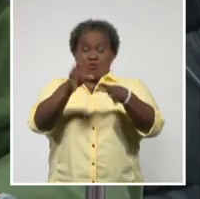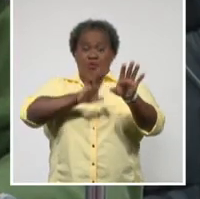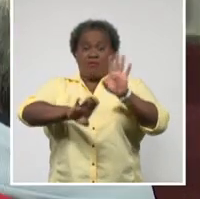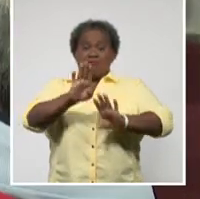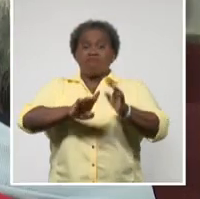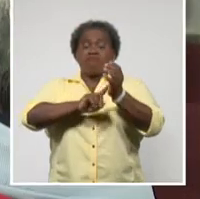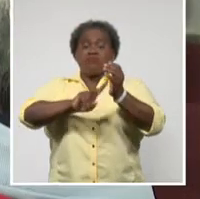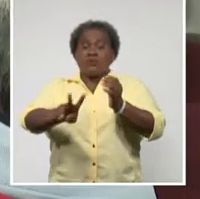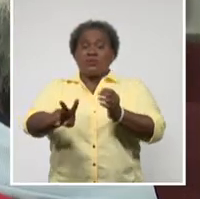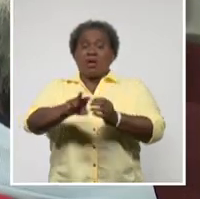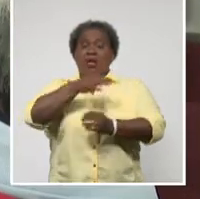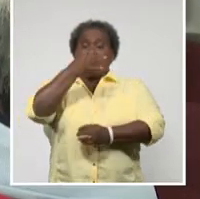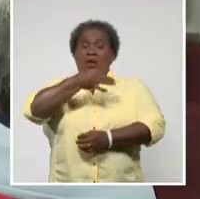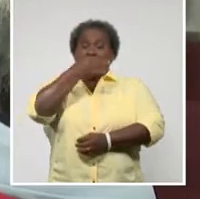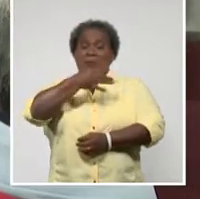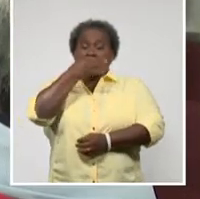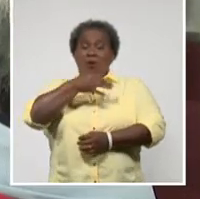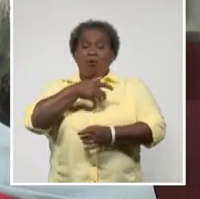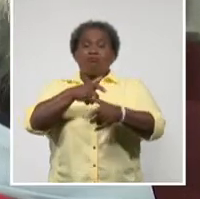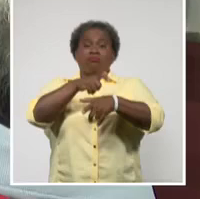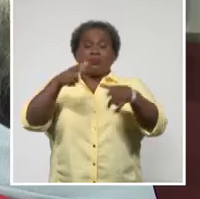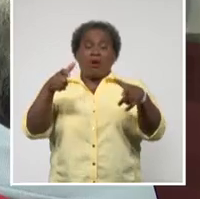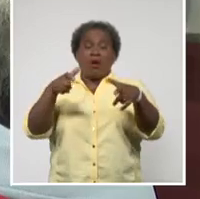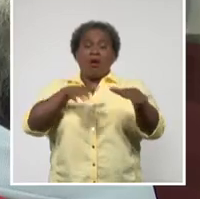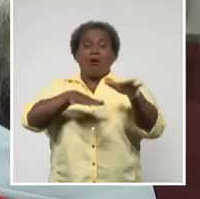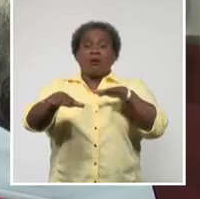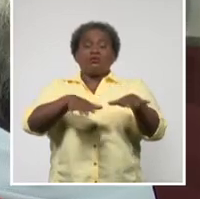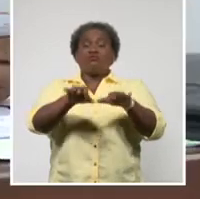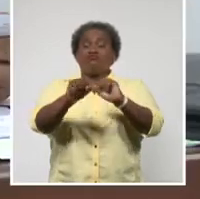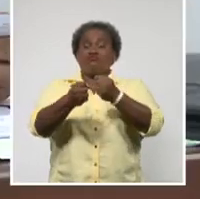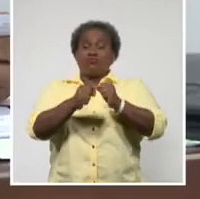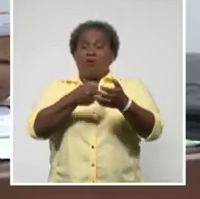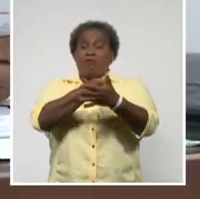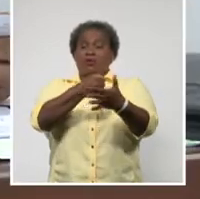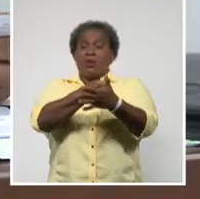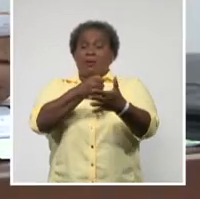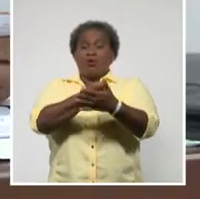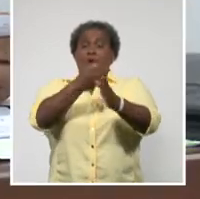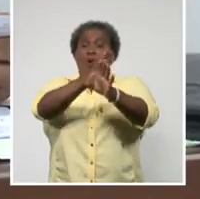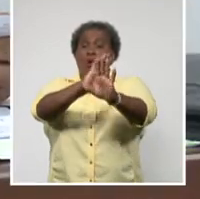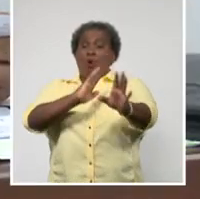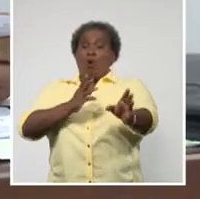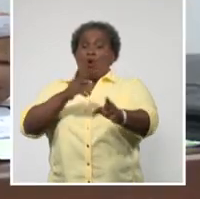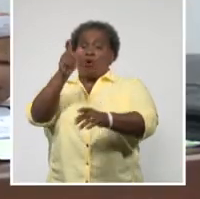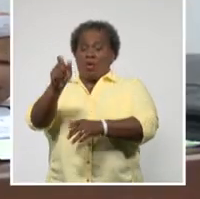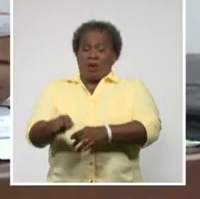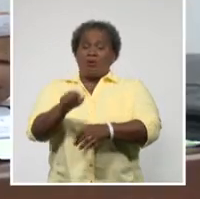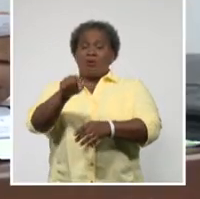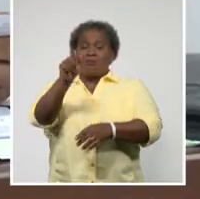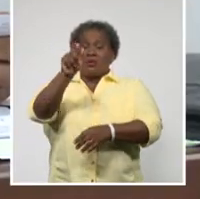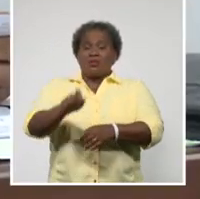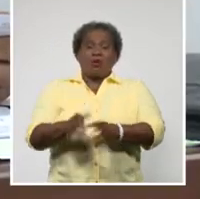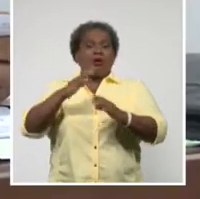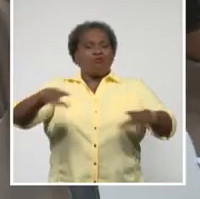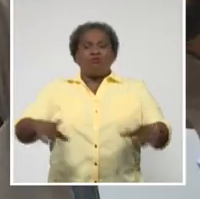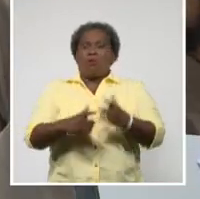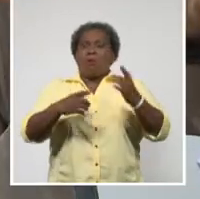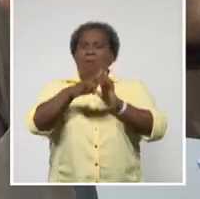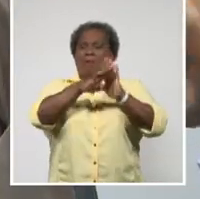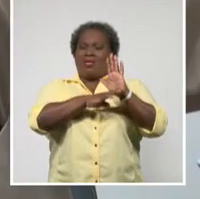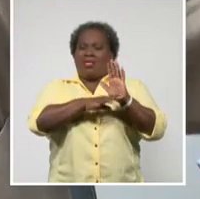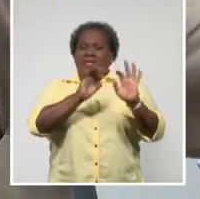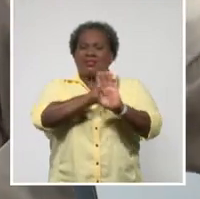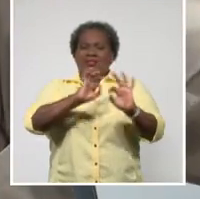Provincial abogó por aumentar las acciones de control y enfrentamiento a coleros, acaparadores y personas que incumplan con las medidas sanitarias